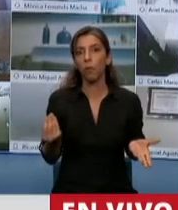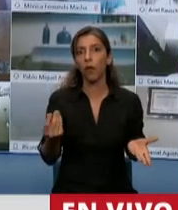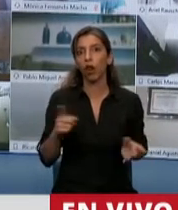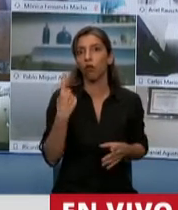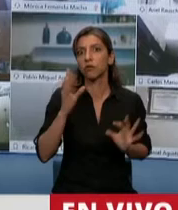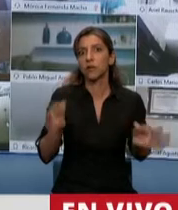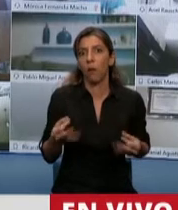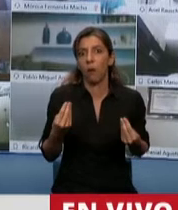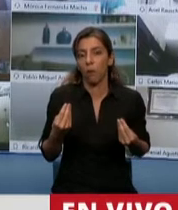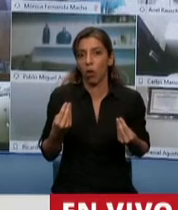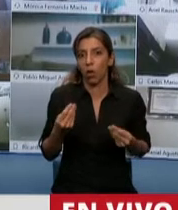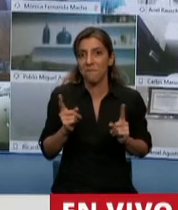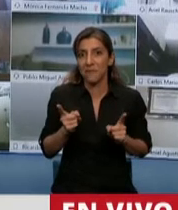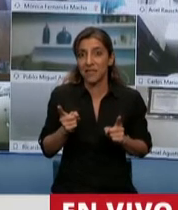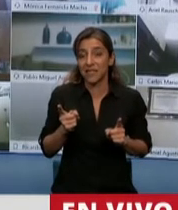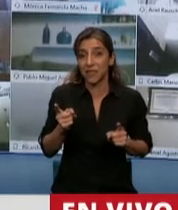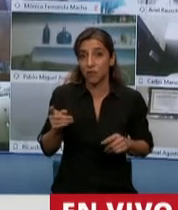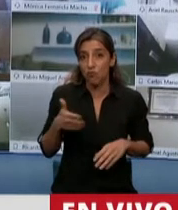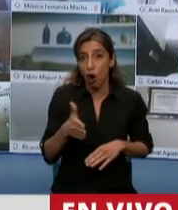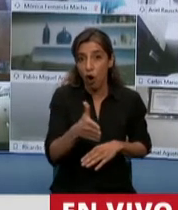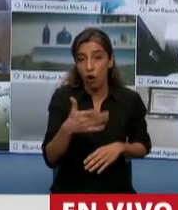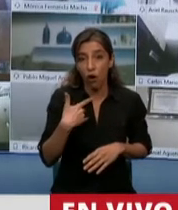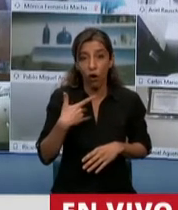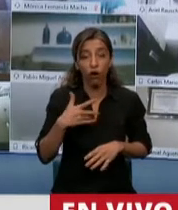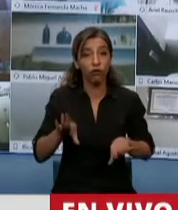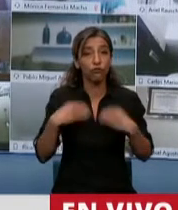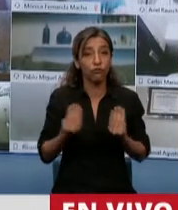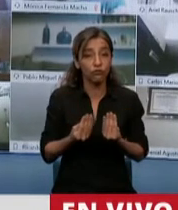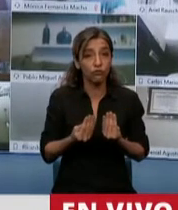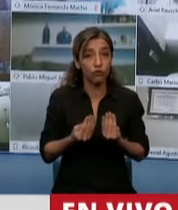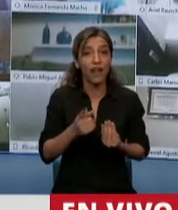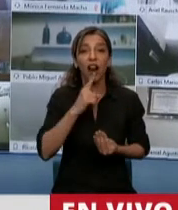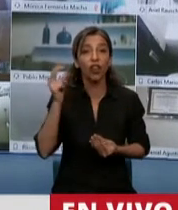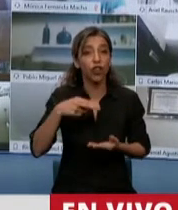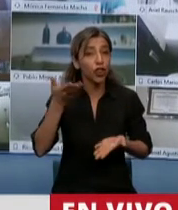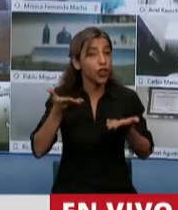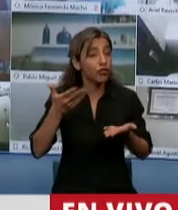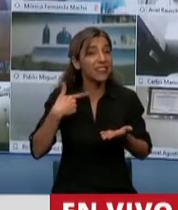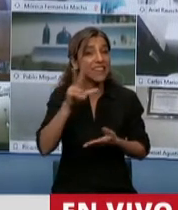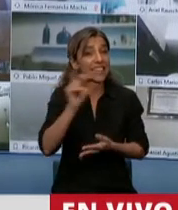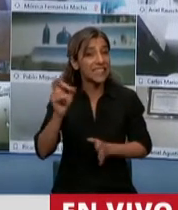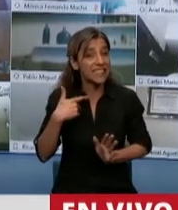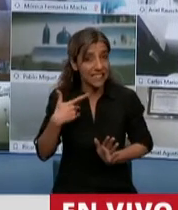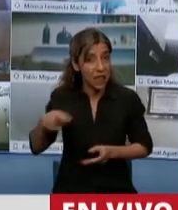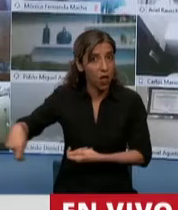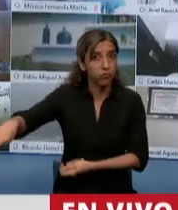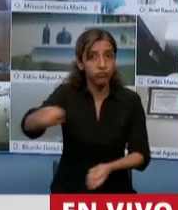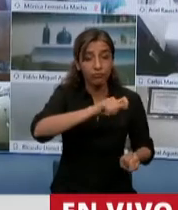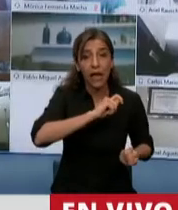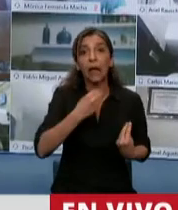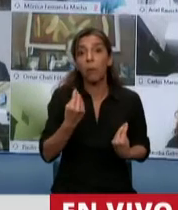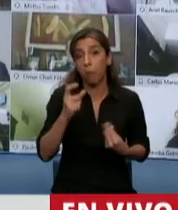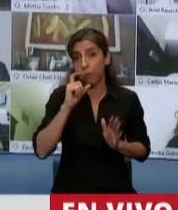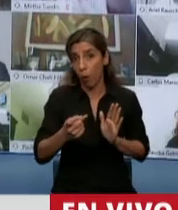promedio que la pesca ilegal se lleva es una pesca que podemos recuperar nosotros, que podemos generar